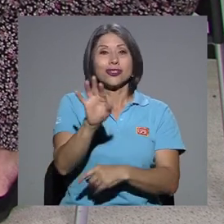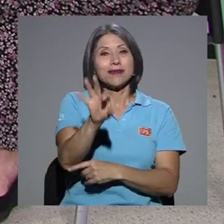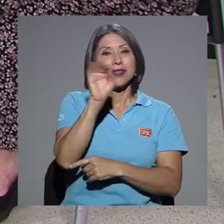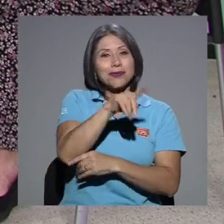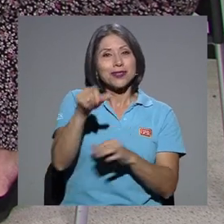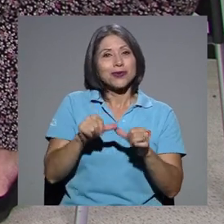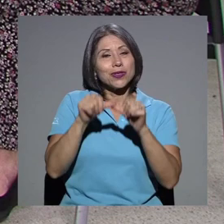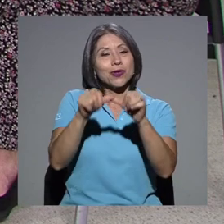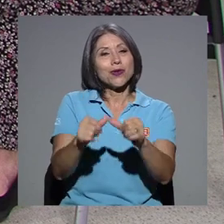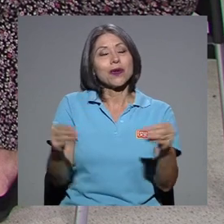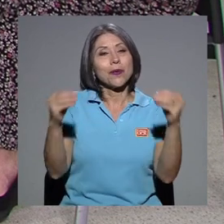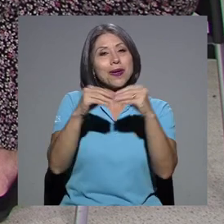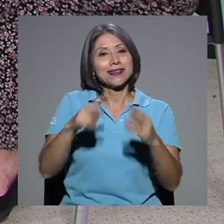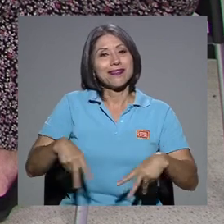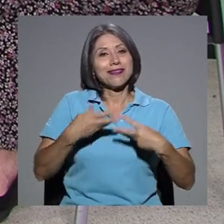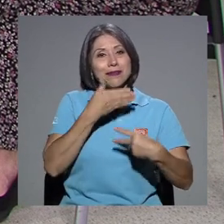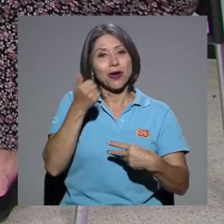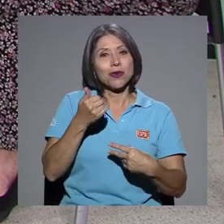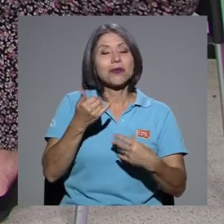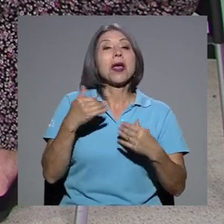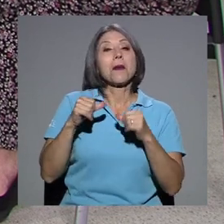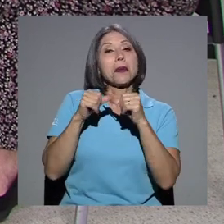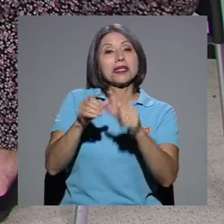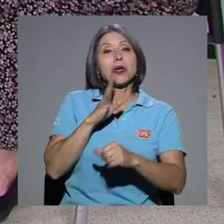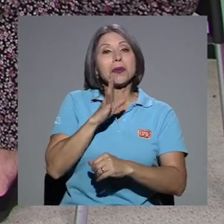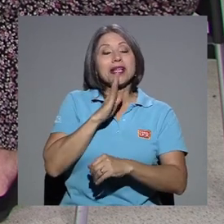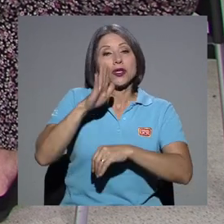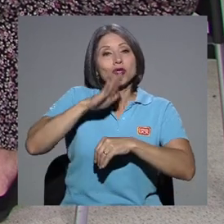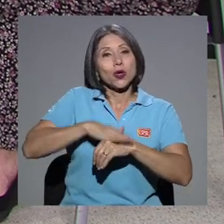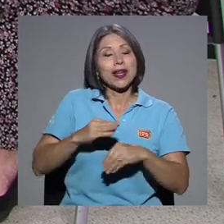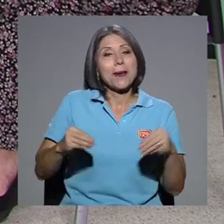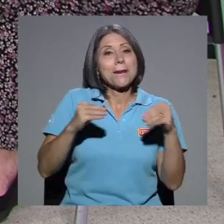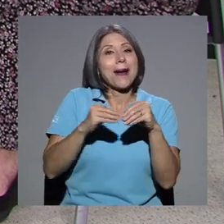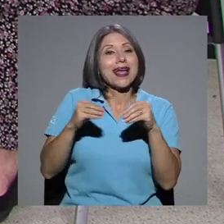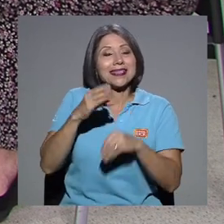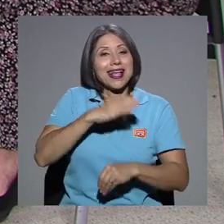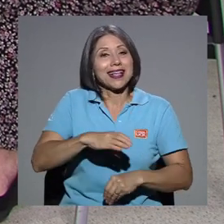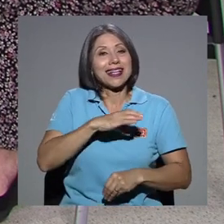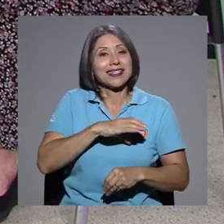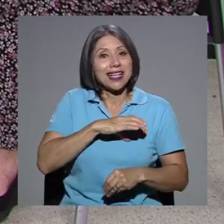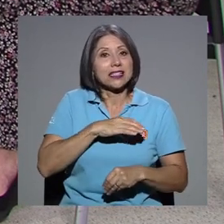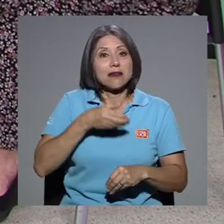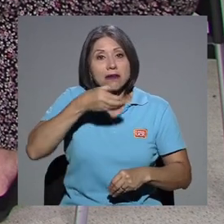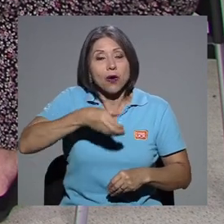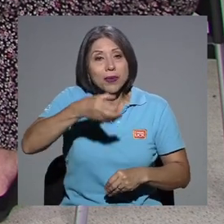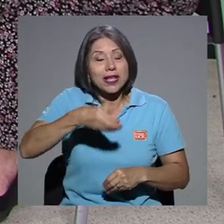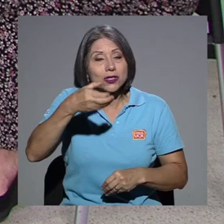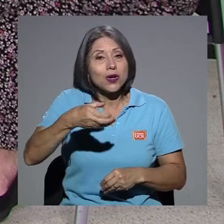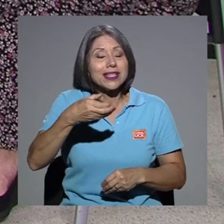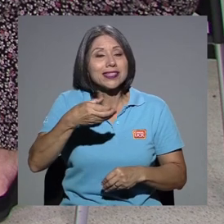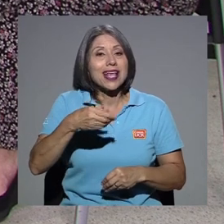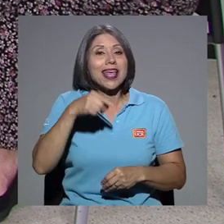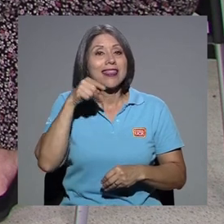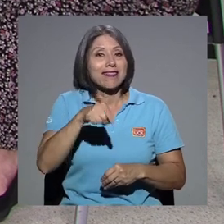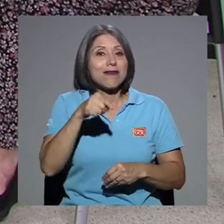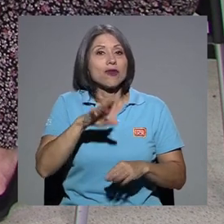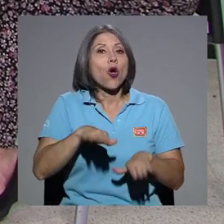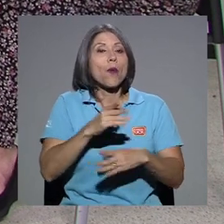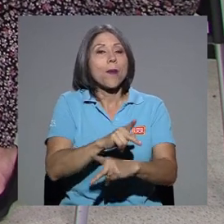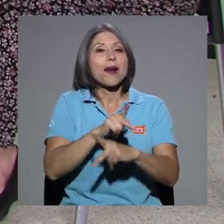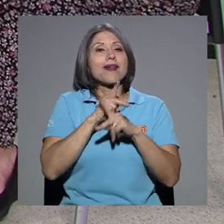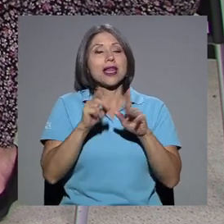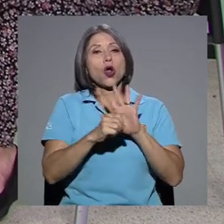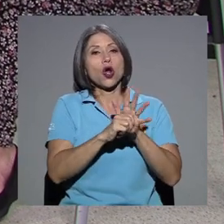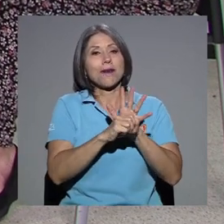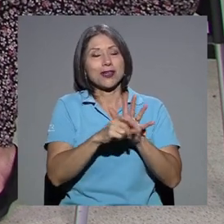continúen con más de Vivir Mejor. Vamos a seguir conversando acerca de más características y recomendaciones de cómo prevenir el coronavirus.